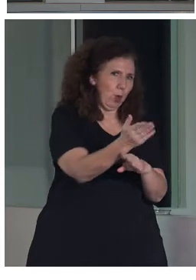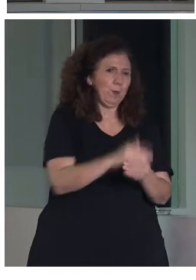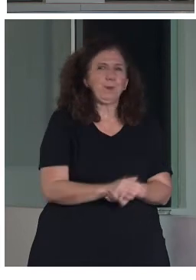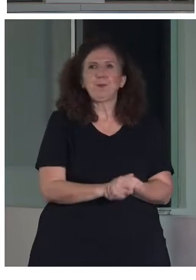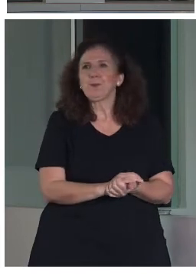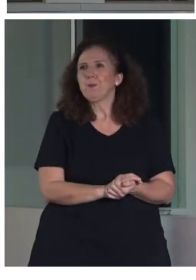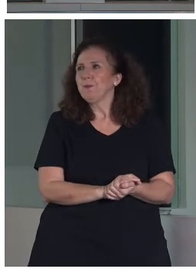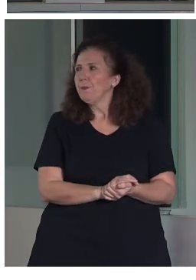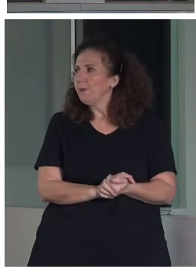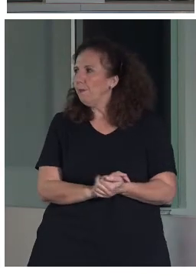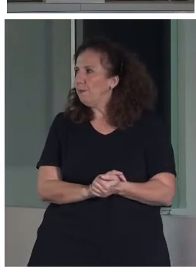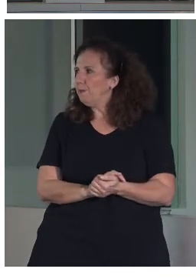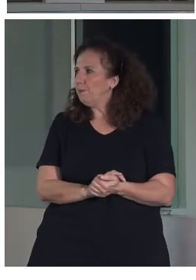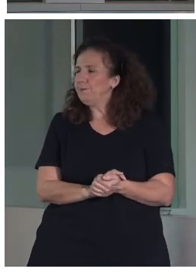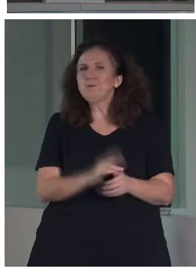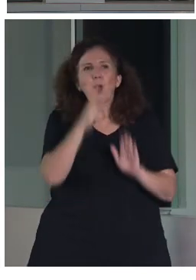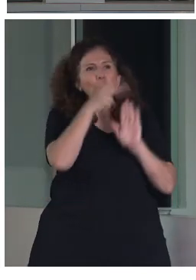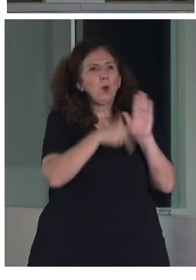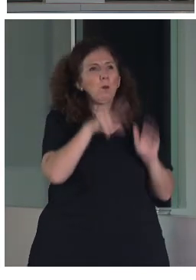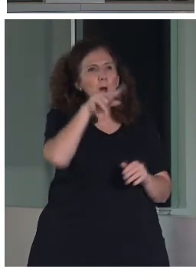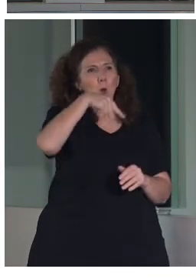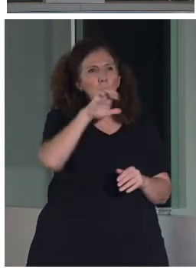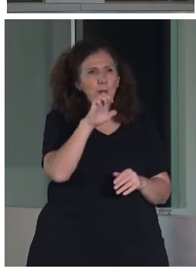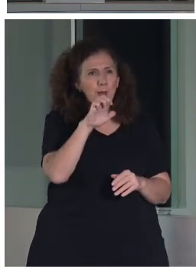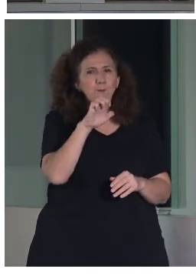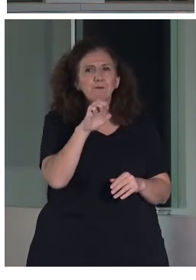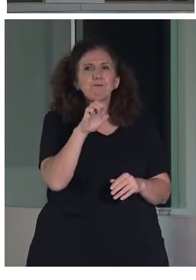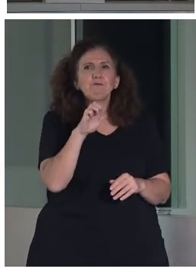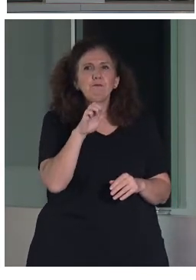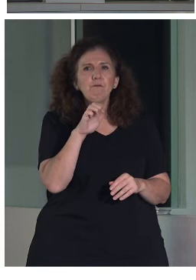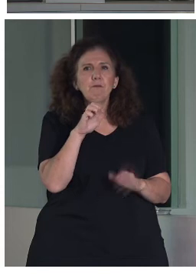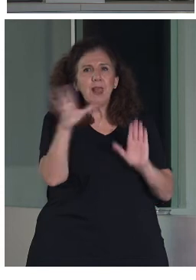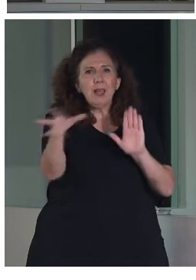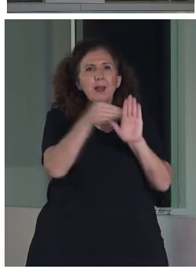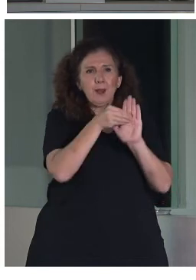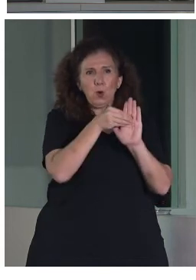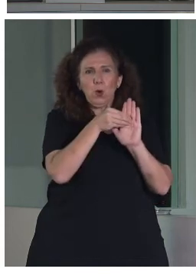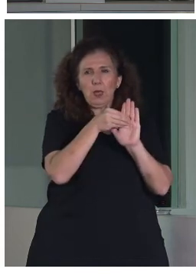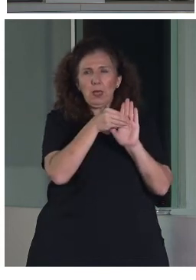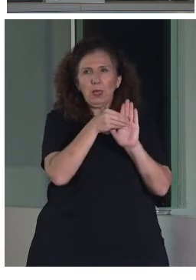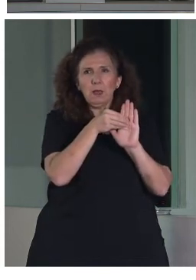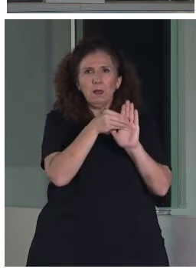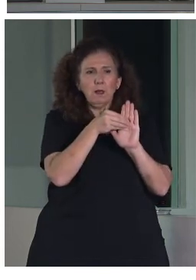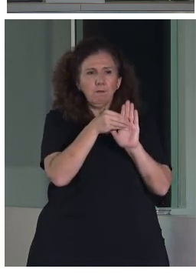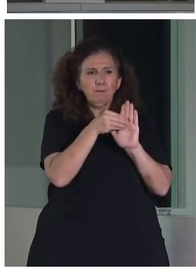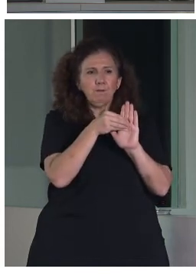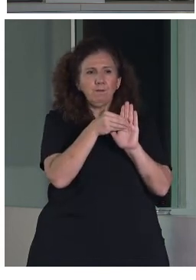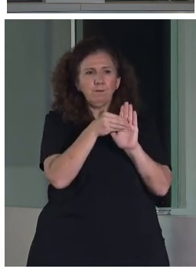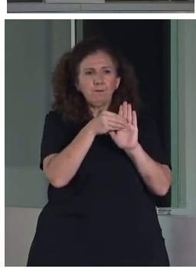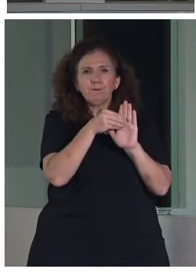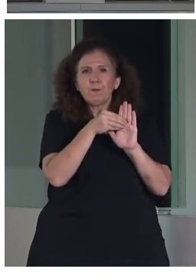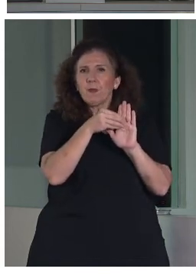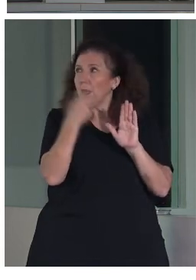En la norma UNES se recoge este ciclo, digamos, de cómo funciona la